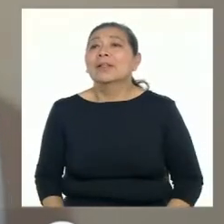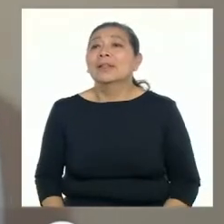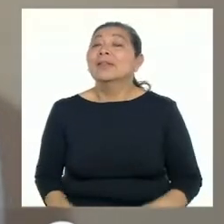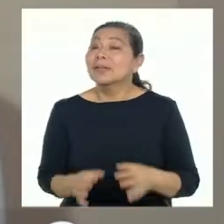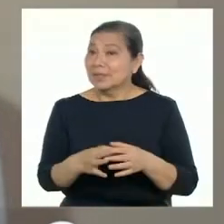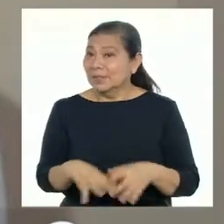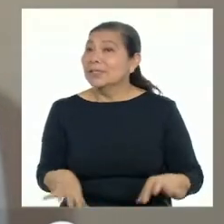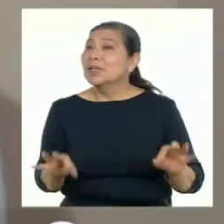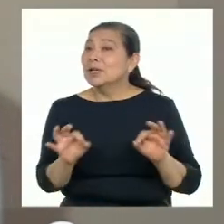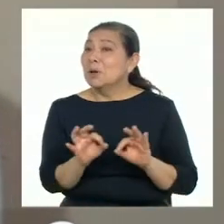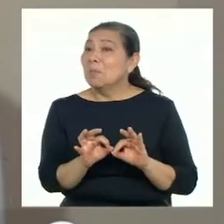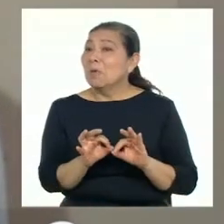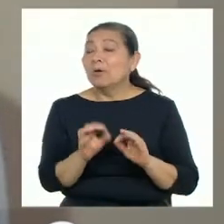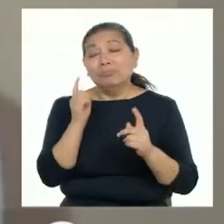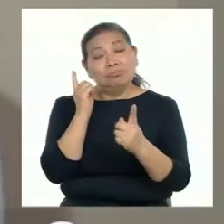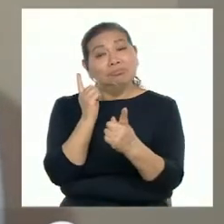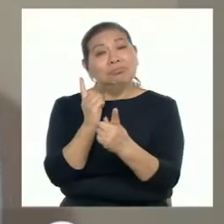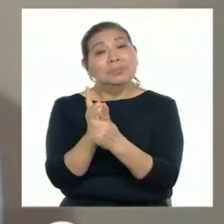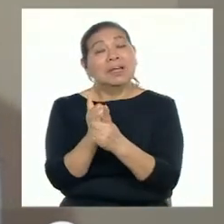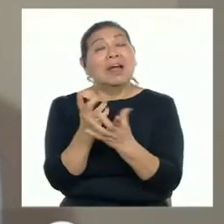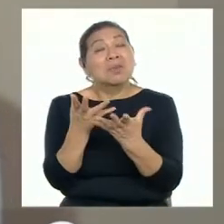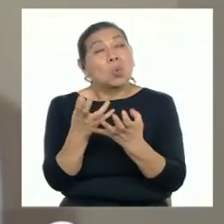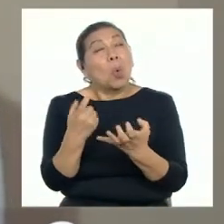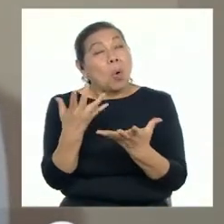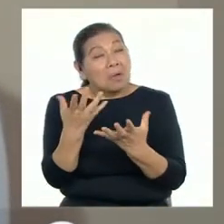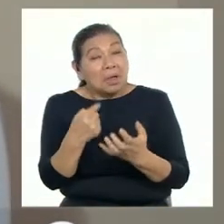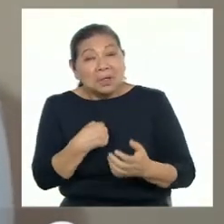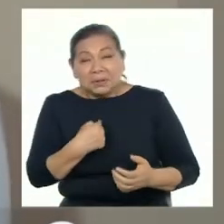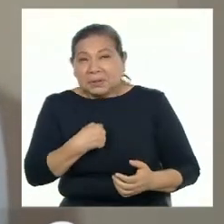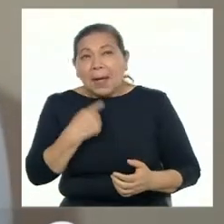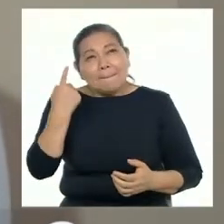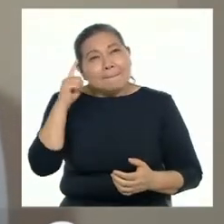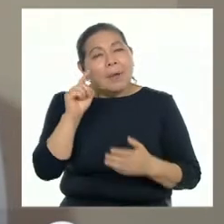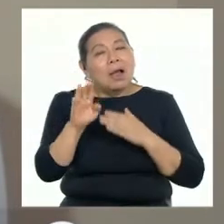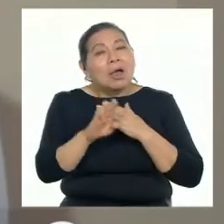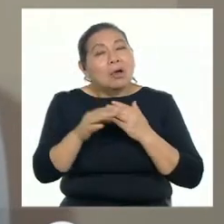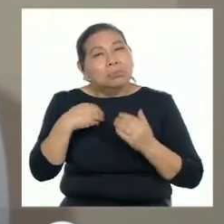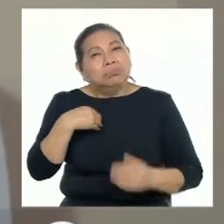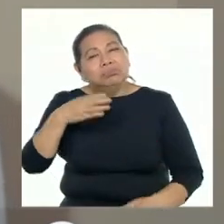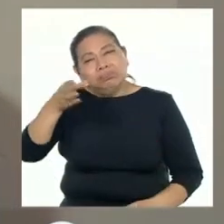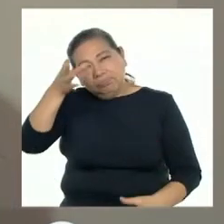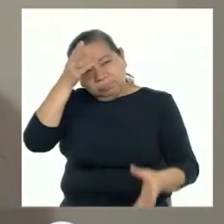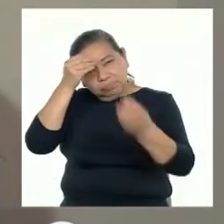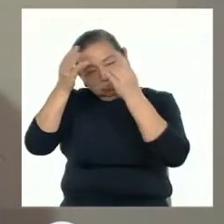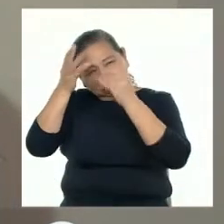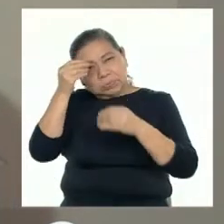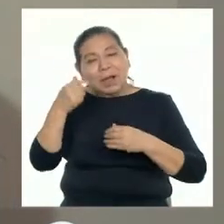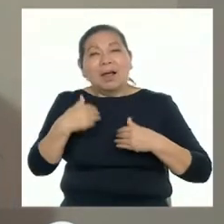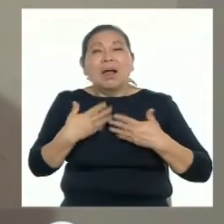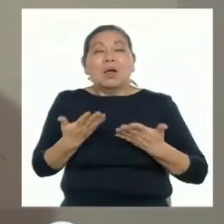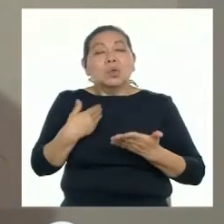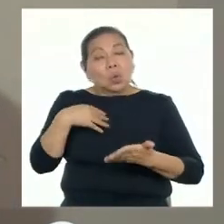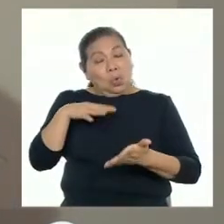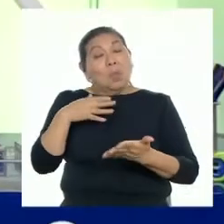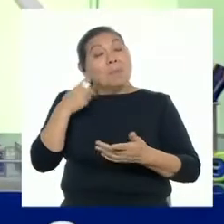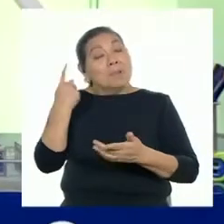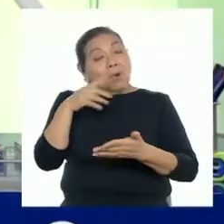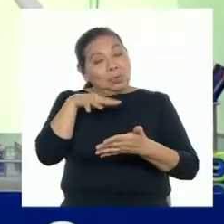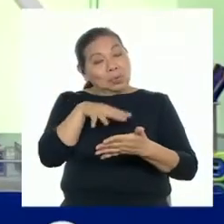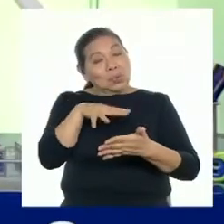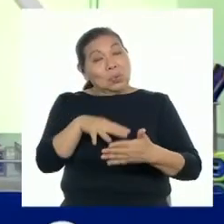y creo que es importante porque los objetivos y metas que queramos alcanzar estarán basados en el conocimiento que hayamos obtenido gracias al estudio.